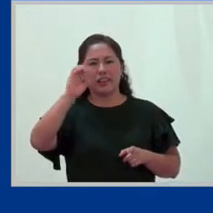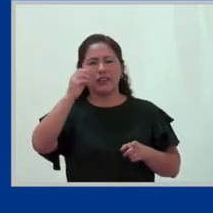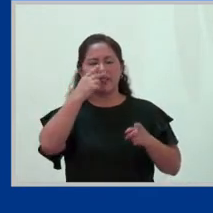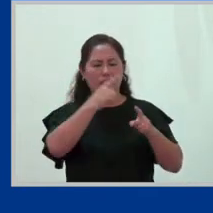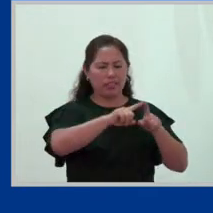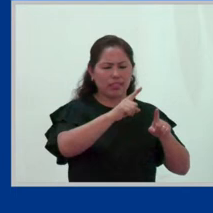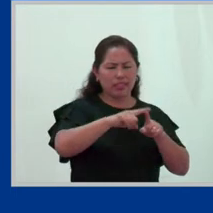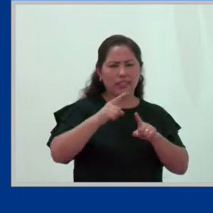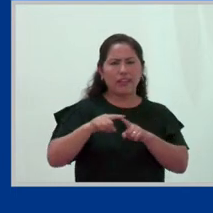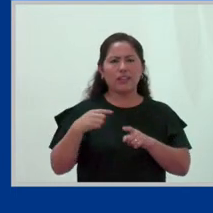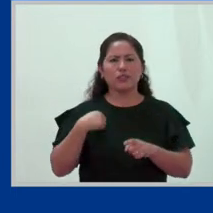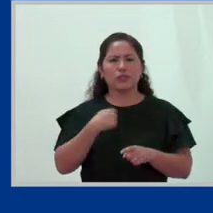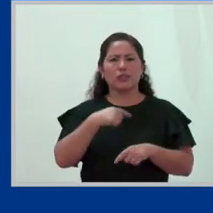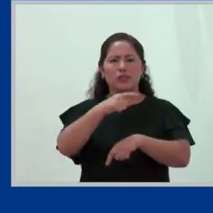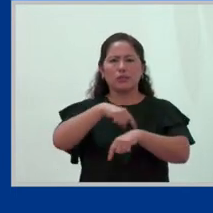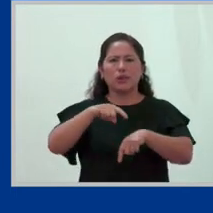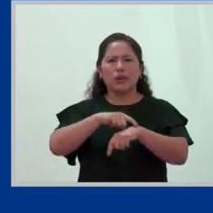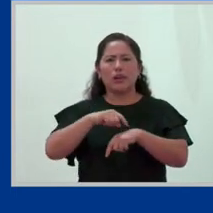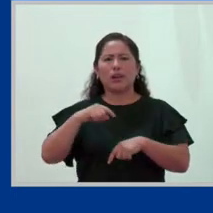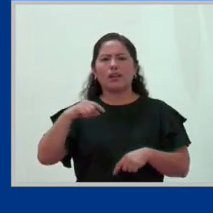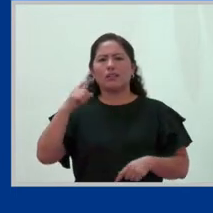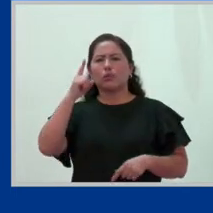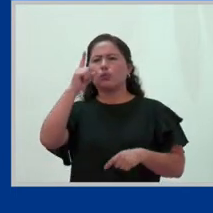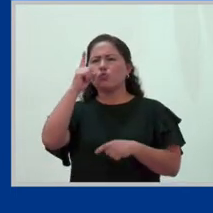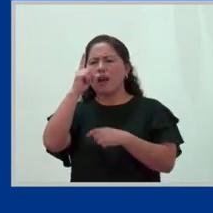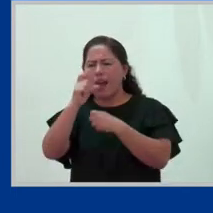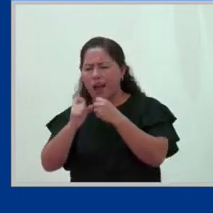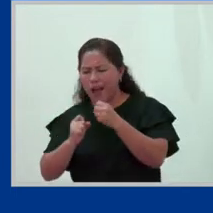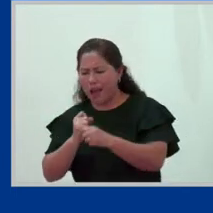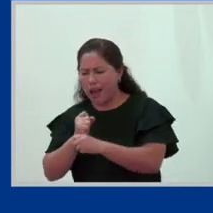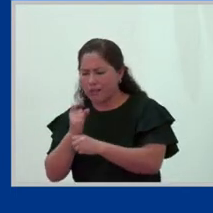demoramos más de un año en poder caminar solos.